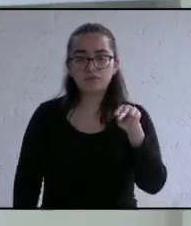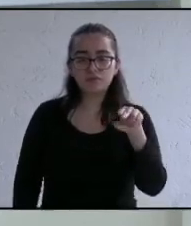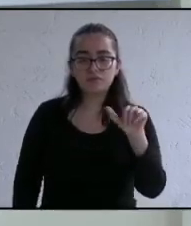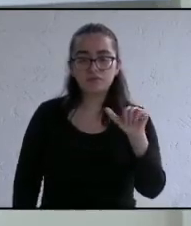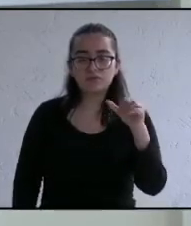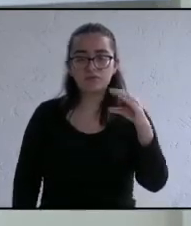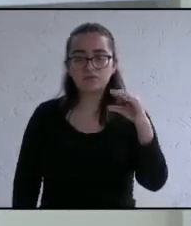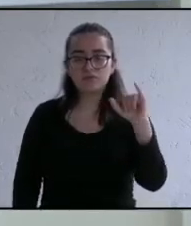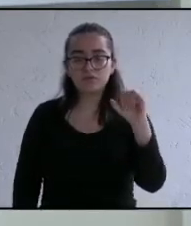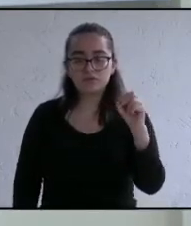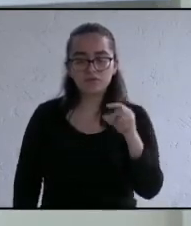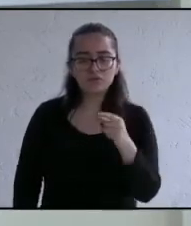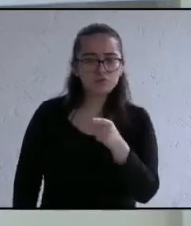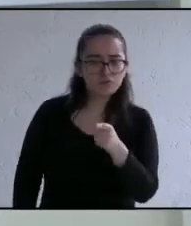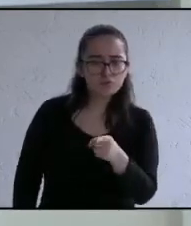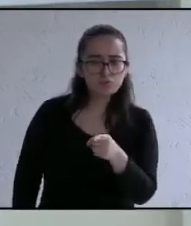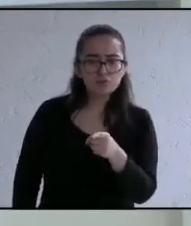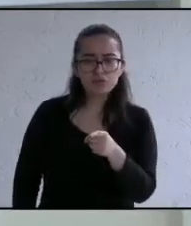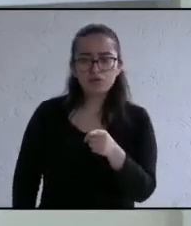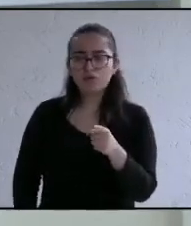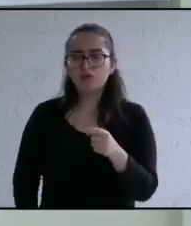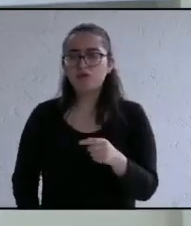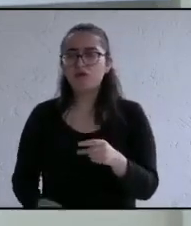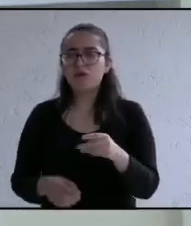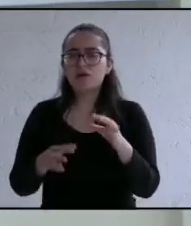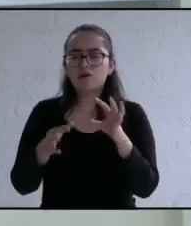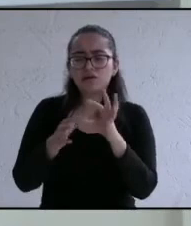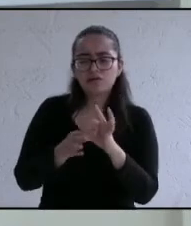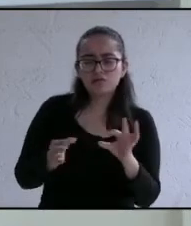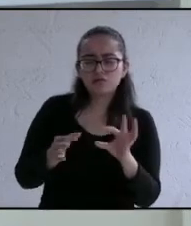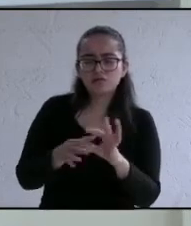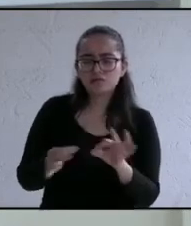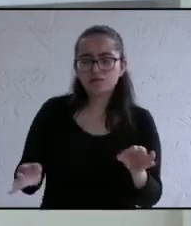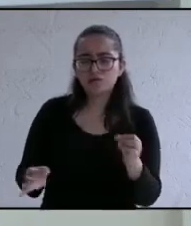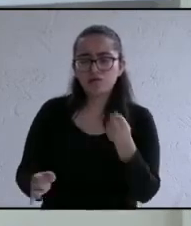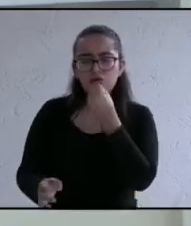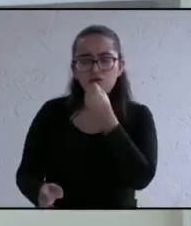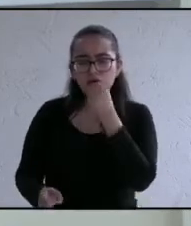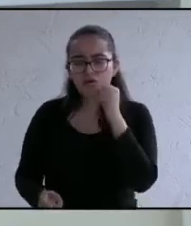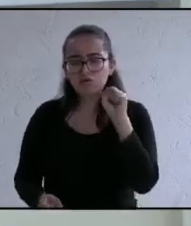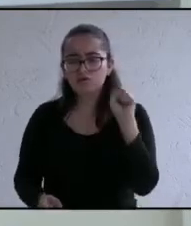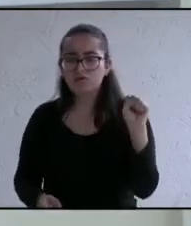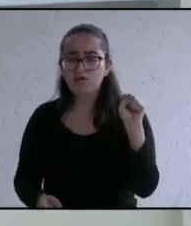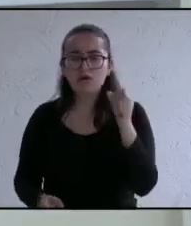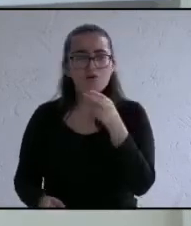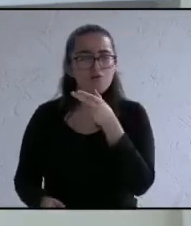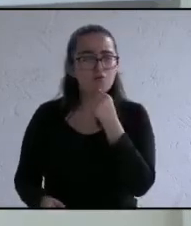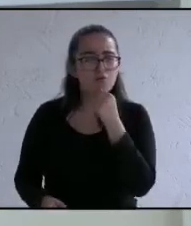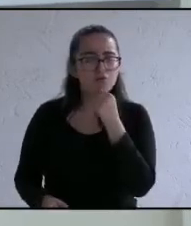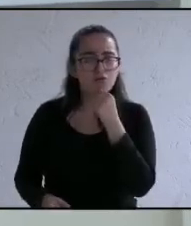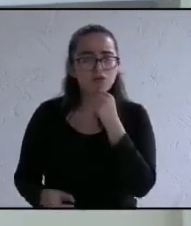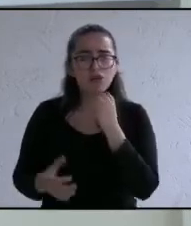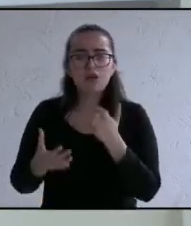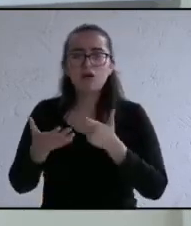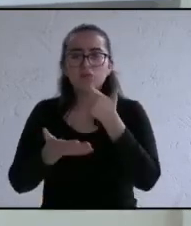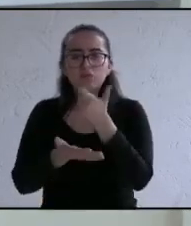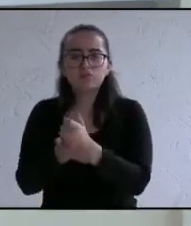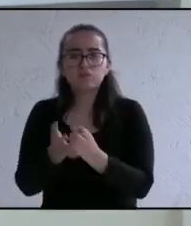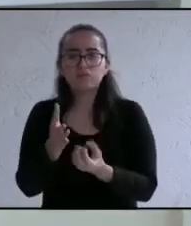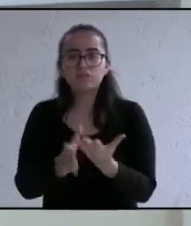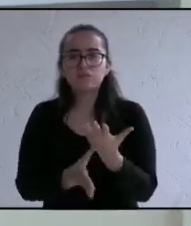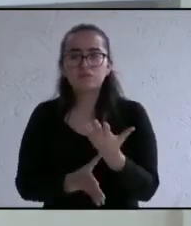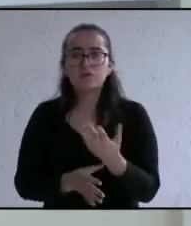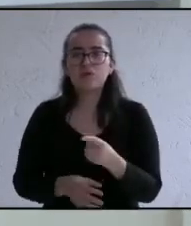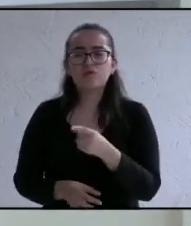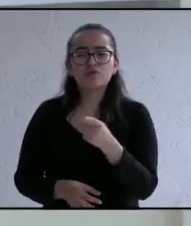usted habló también de equipamiento uniformes capacitación y mejores sueldos para la policía municipal de dónde se